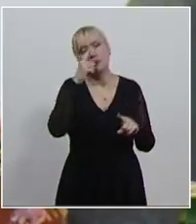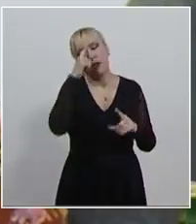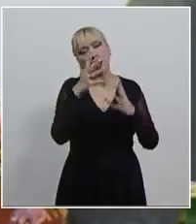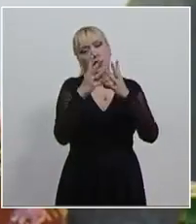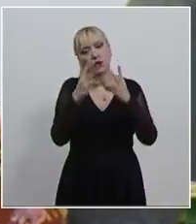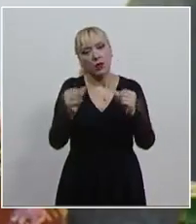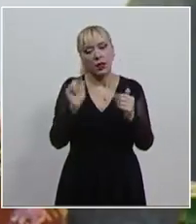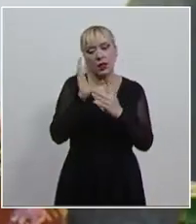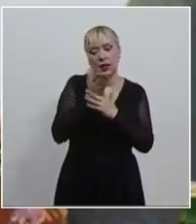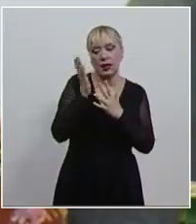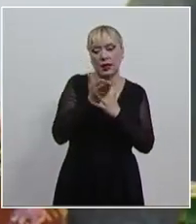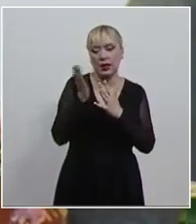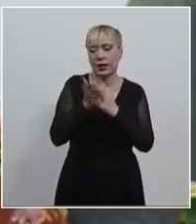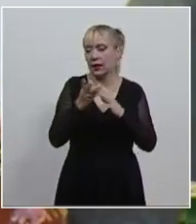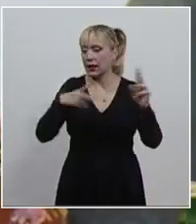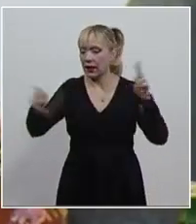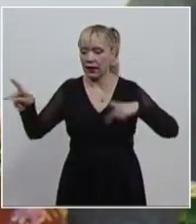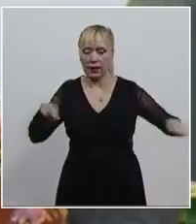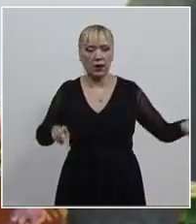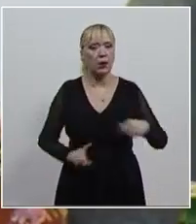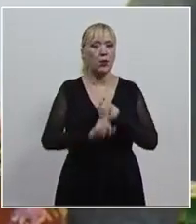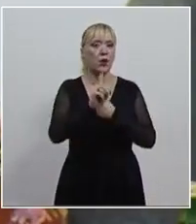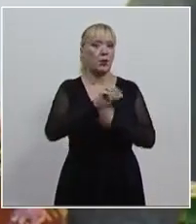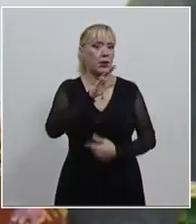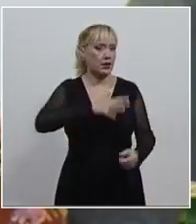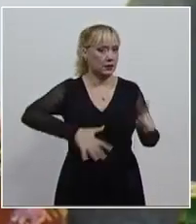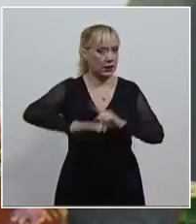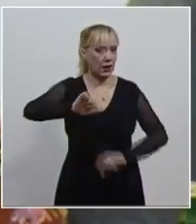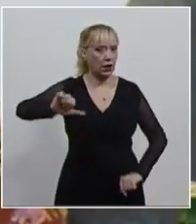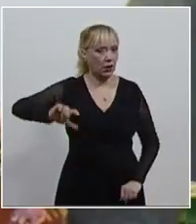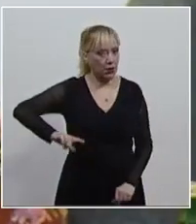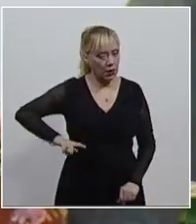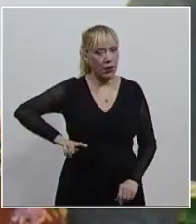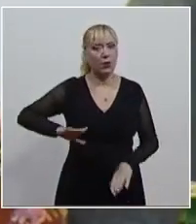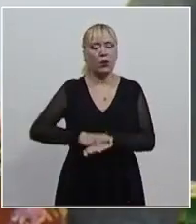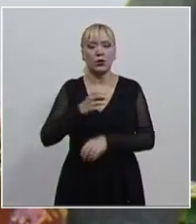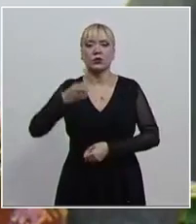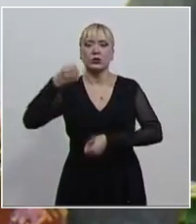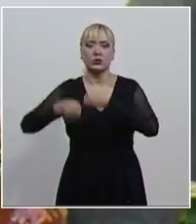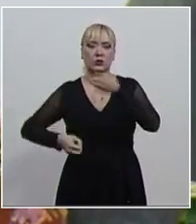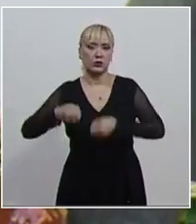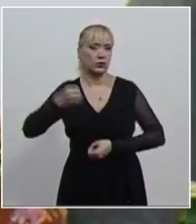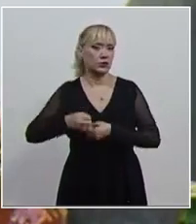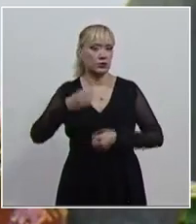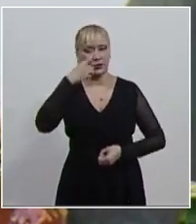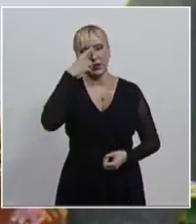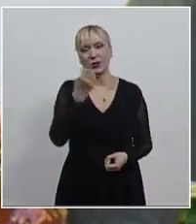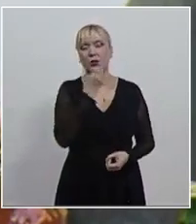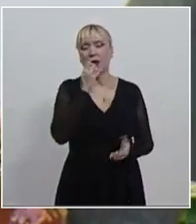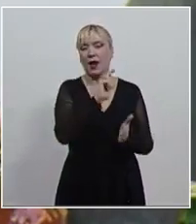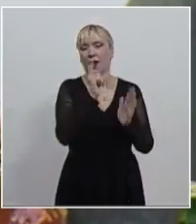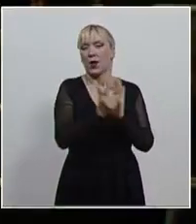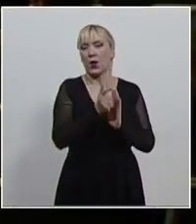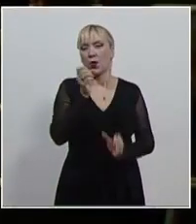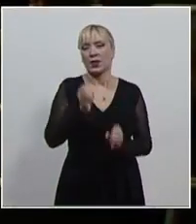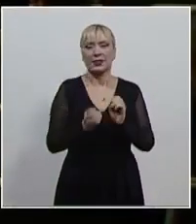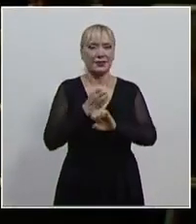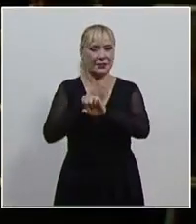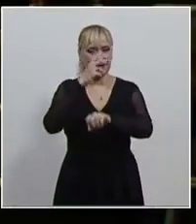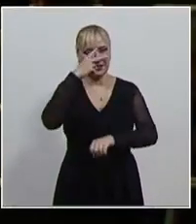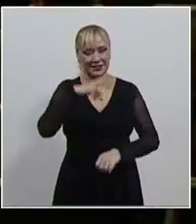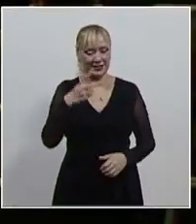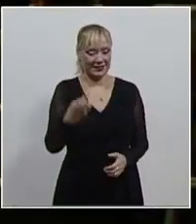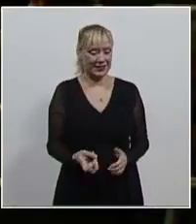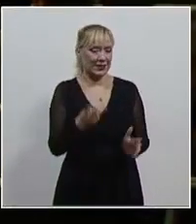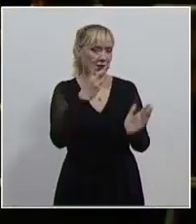En conferencia magistral dentro del Congreso Nacional Federalismo Judicial 2023 en la Escuela Judicial del Estado de México, la